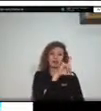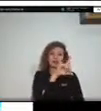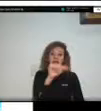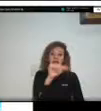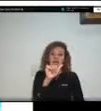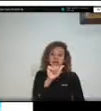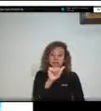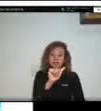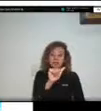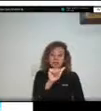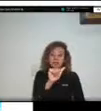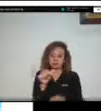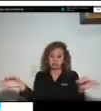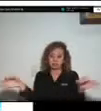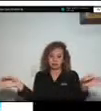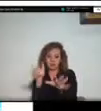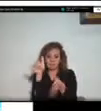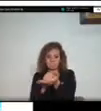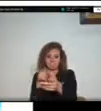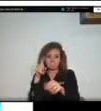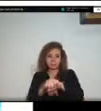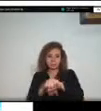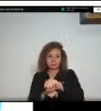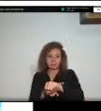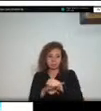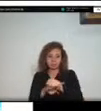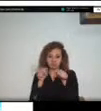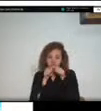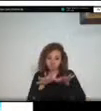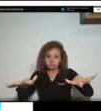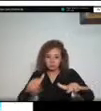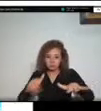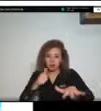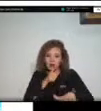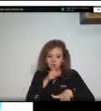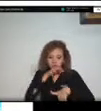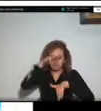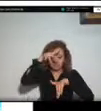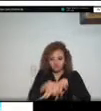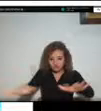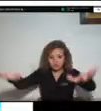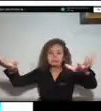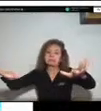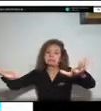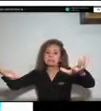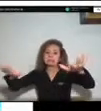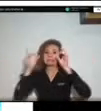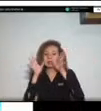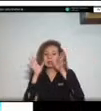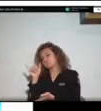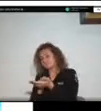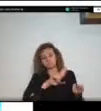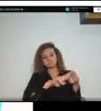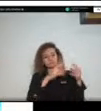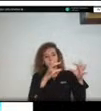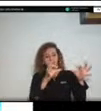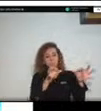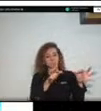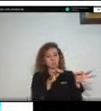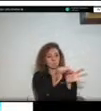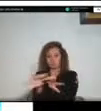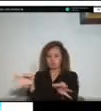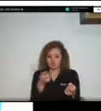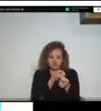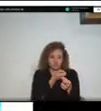afectación mismo pasa en el Guayuriva un evento en el Guayuriva termina afectando todos los municipios por los que